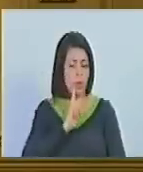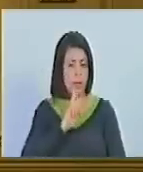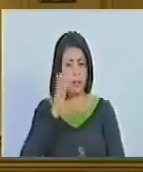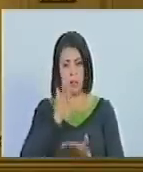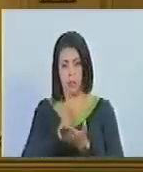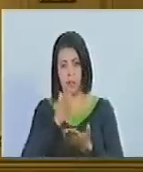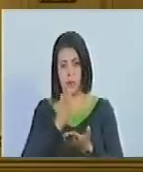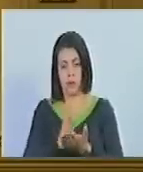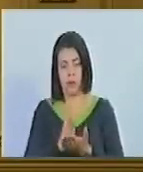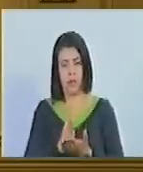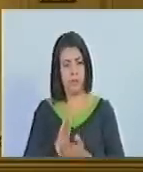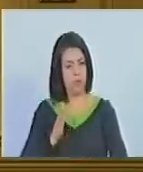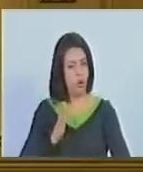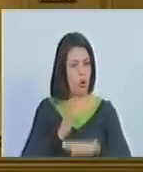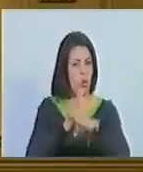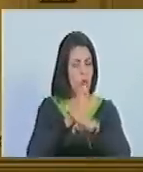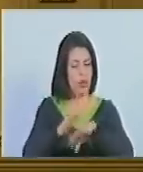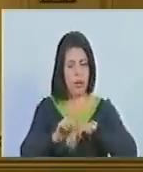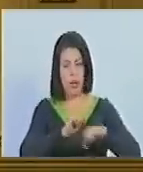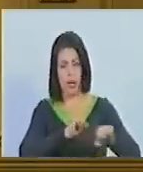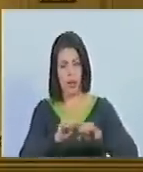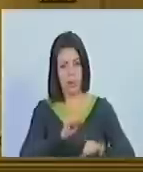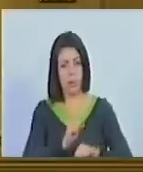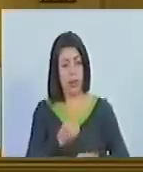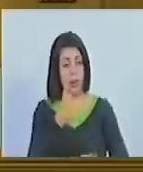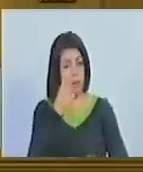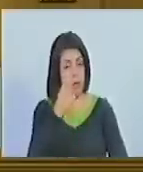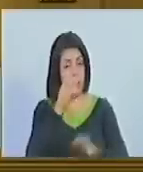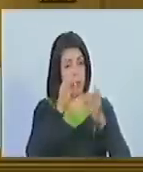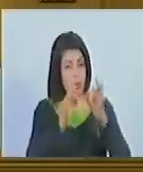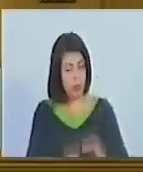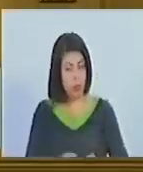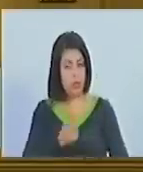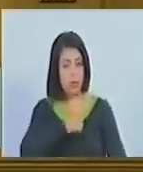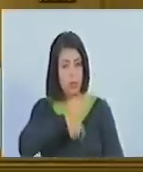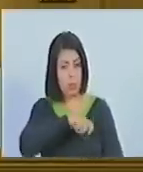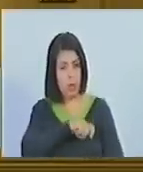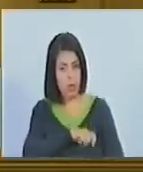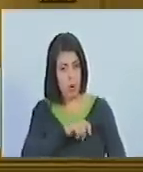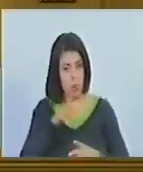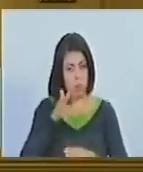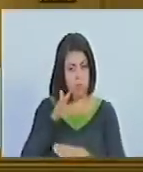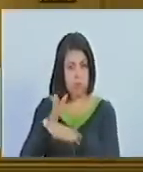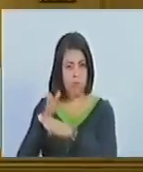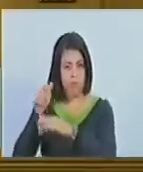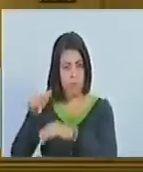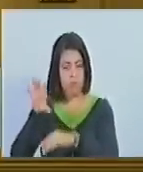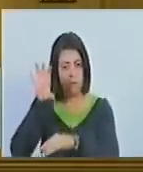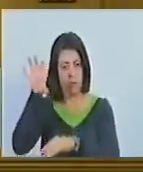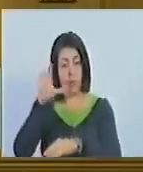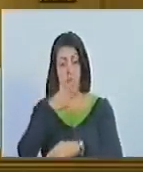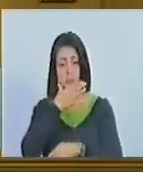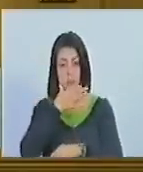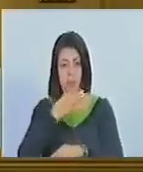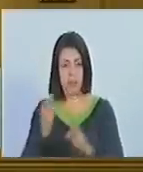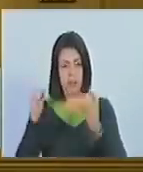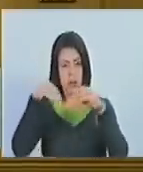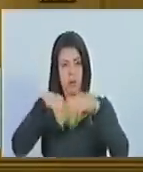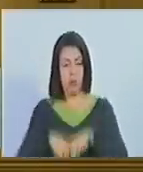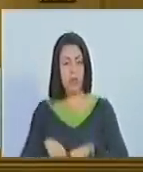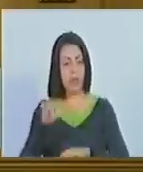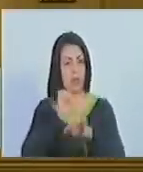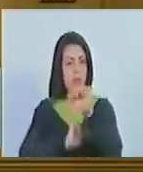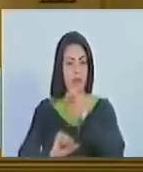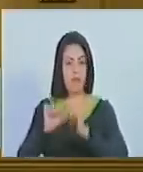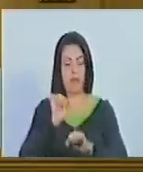siempre se opuso a las acciones injustas del Imperio Español además de facilitar acuerdos de